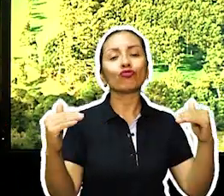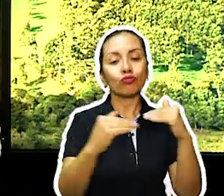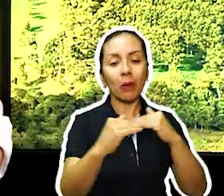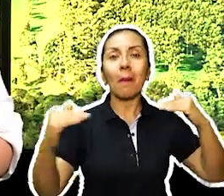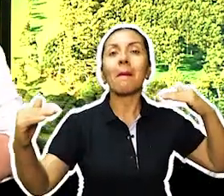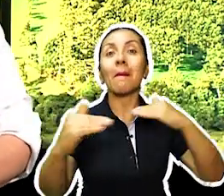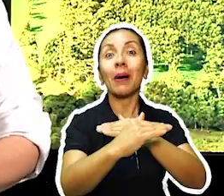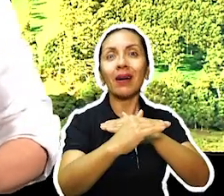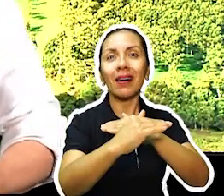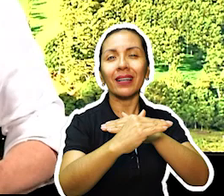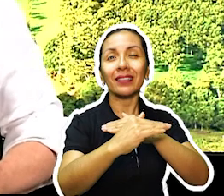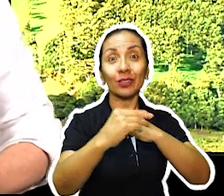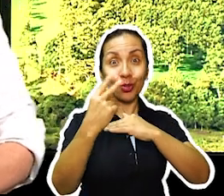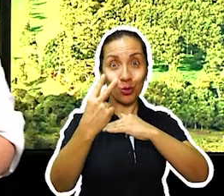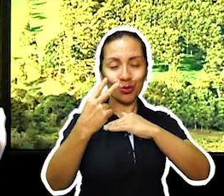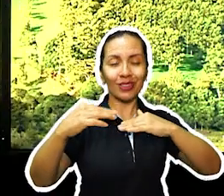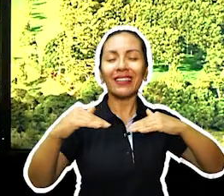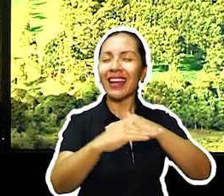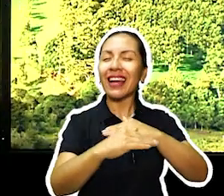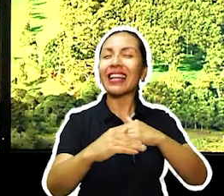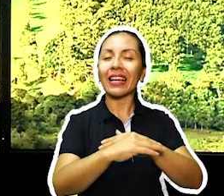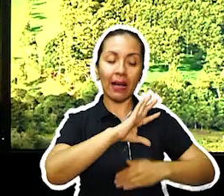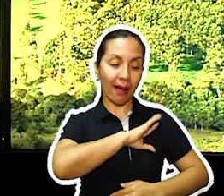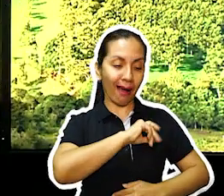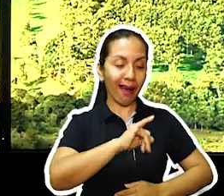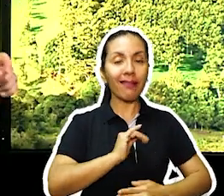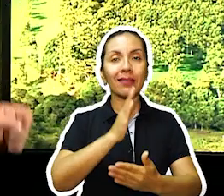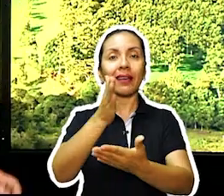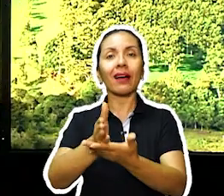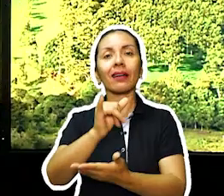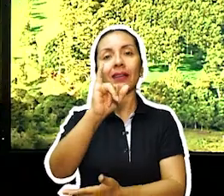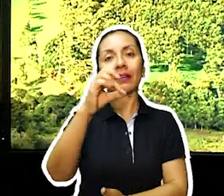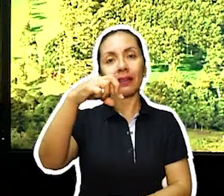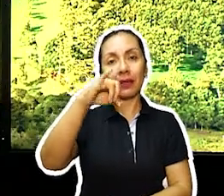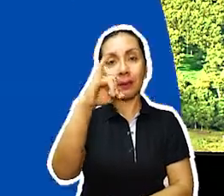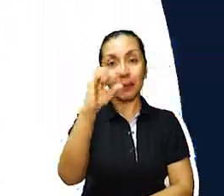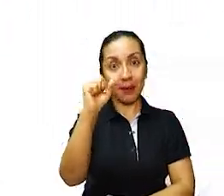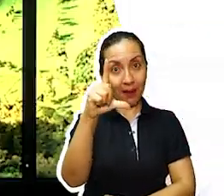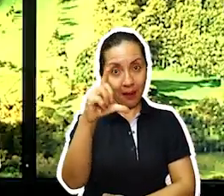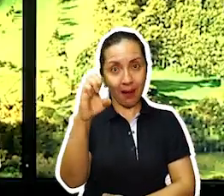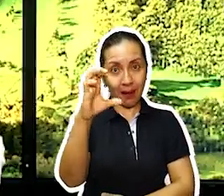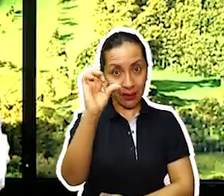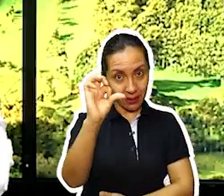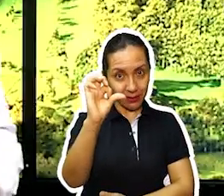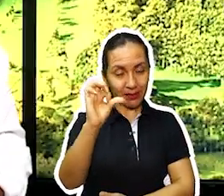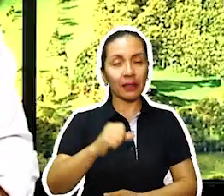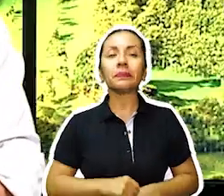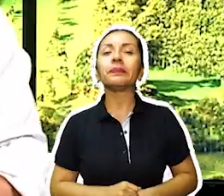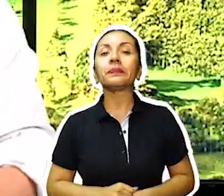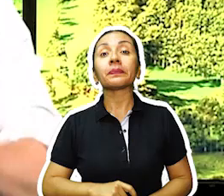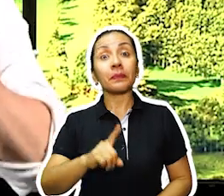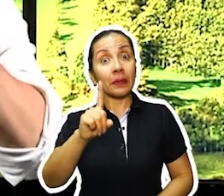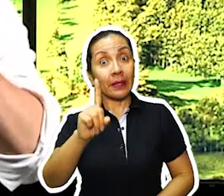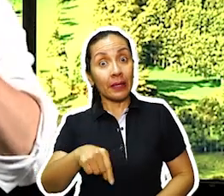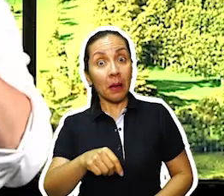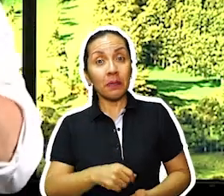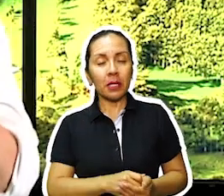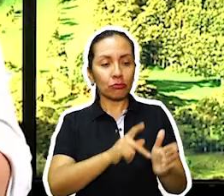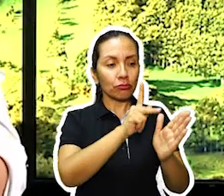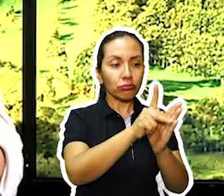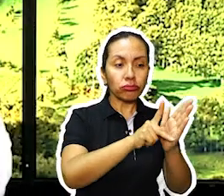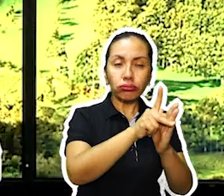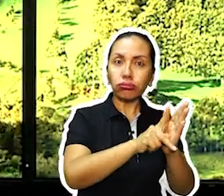Rumichaca, haciendo la doble calzada entre la ciudad de Cali y la ciudad de Ipiales. Igualmente, recuperar el plan